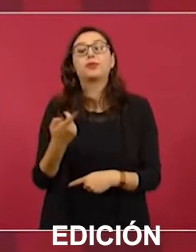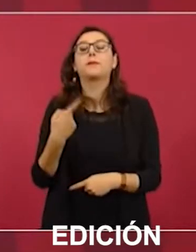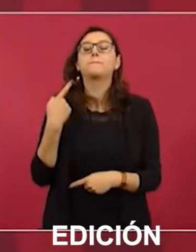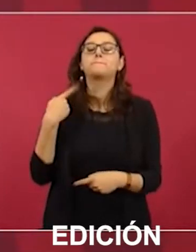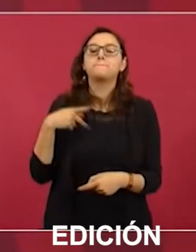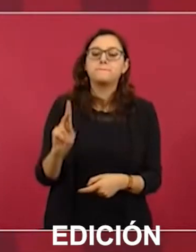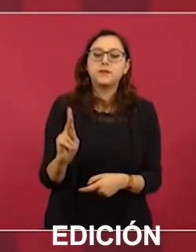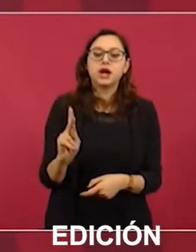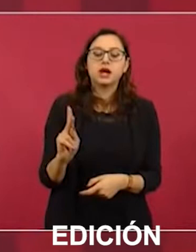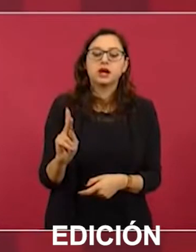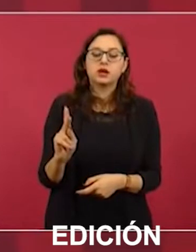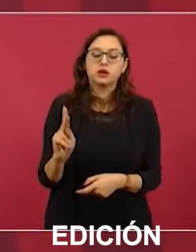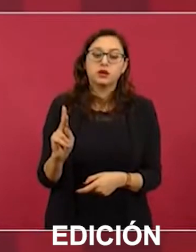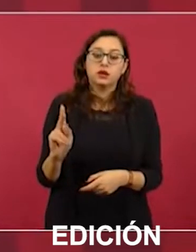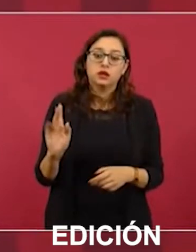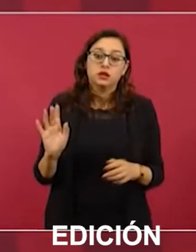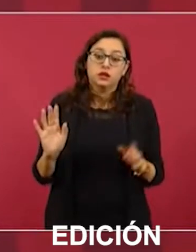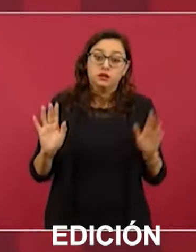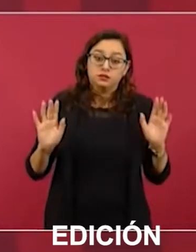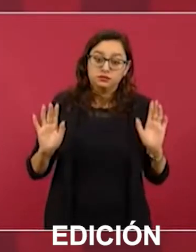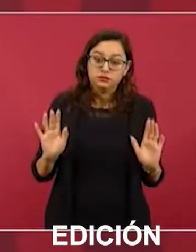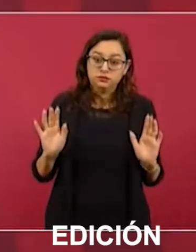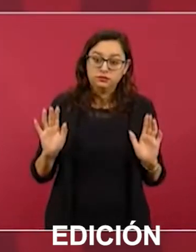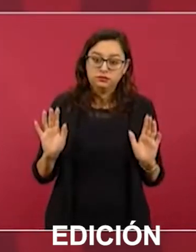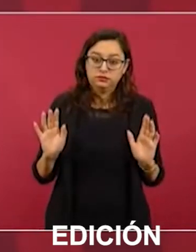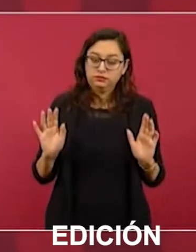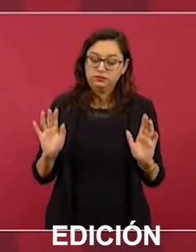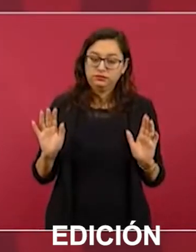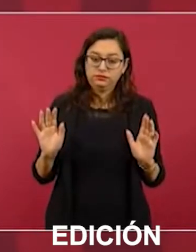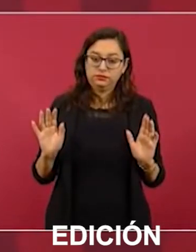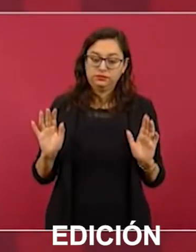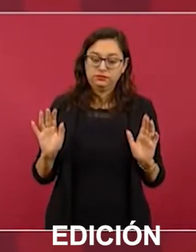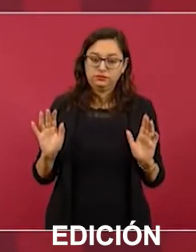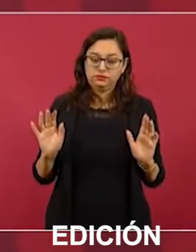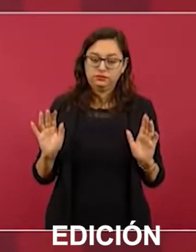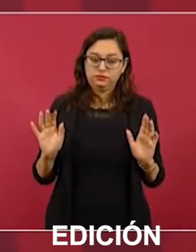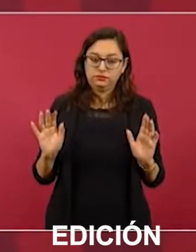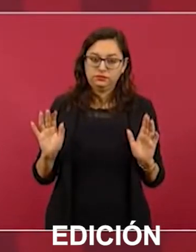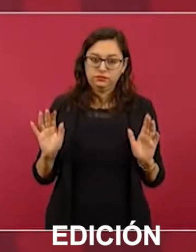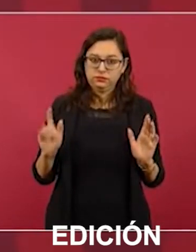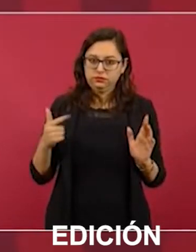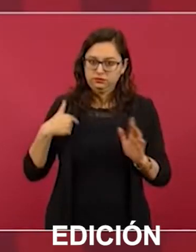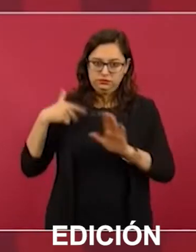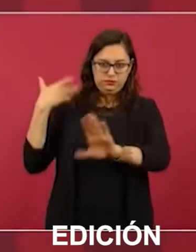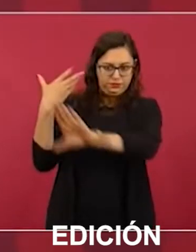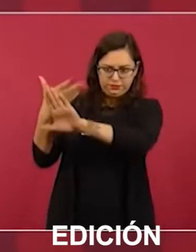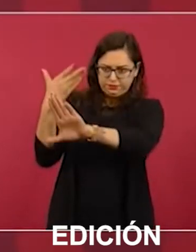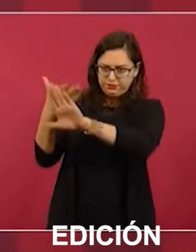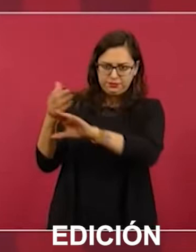aunque yo no soy opositor,